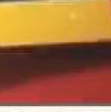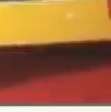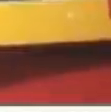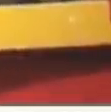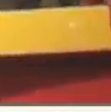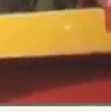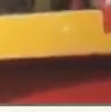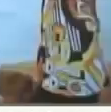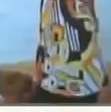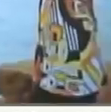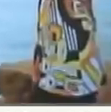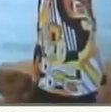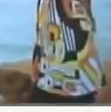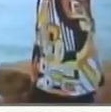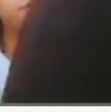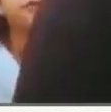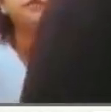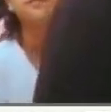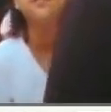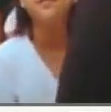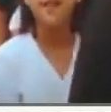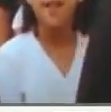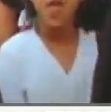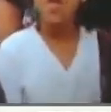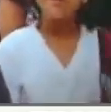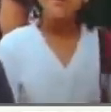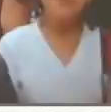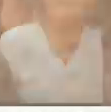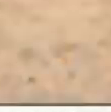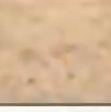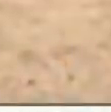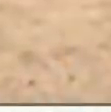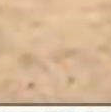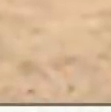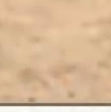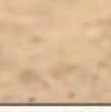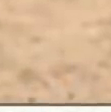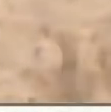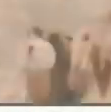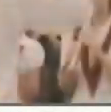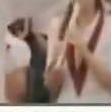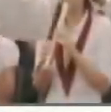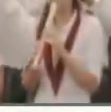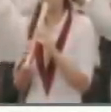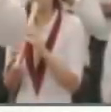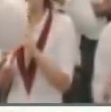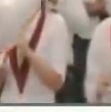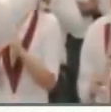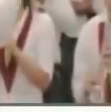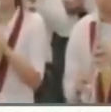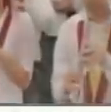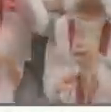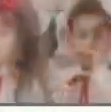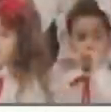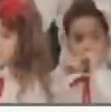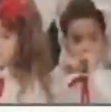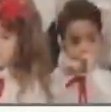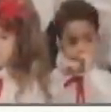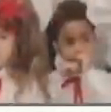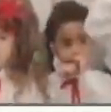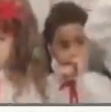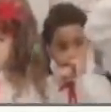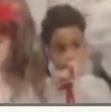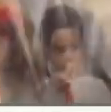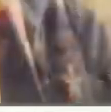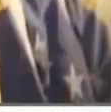Abreu. Todo lo que hagamos de aquí en adelante tiene que ser para fortalecer su legado. El maestro Abreu deja un gran legado moral,